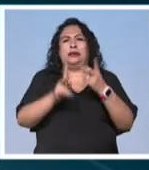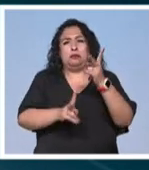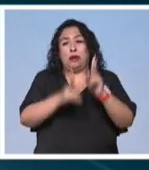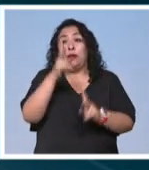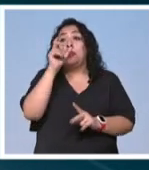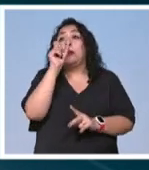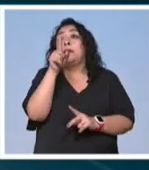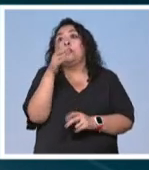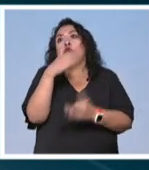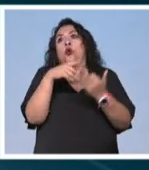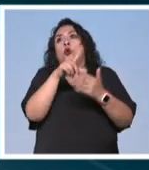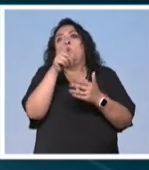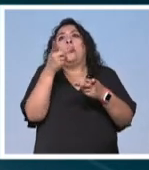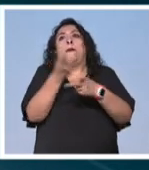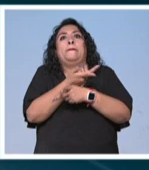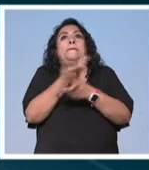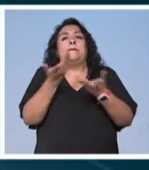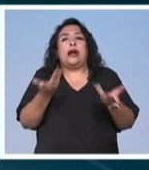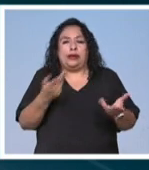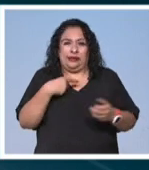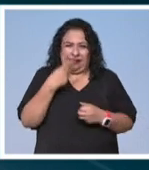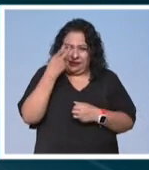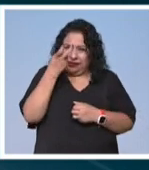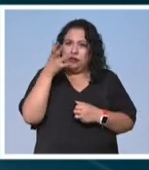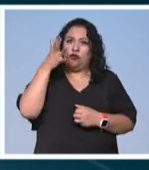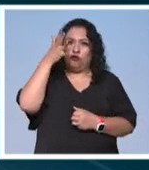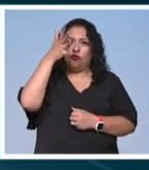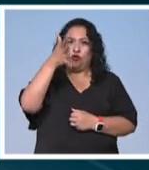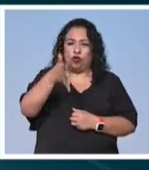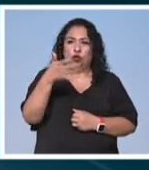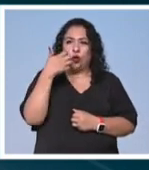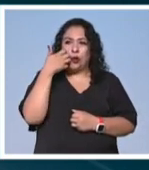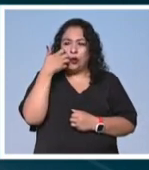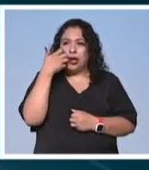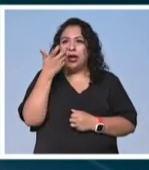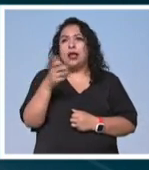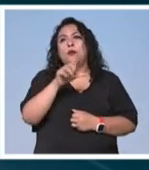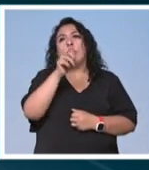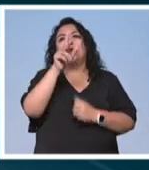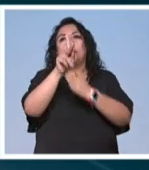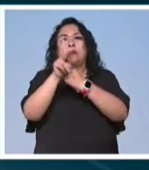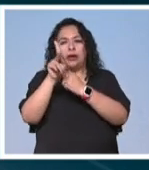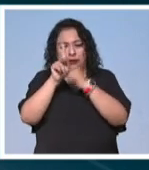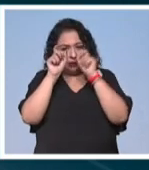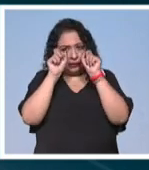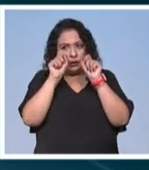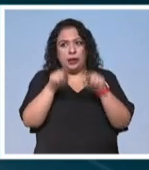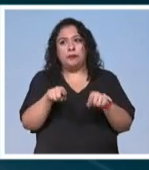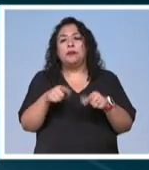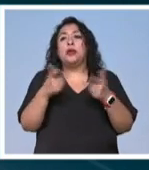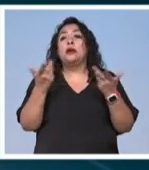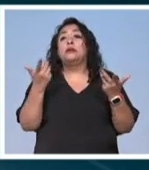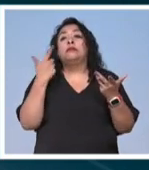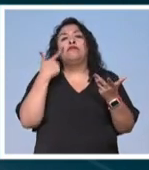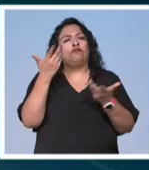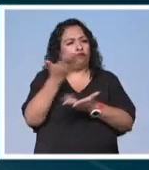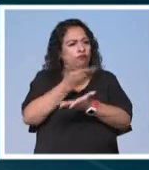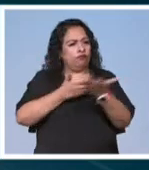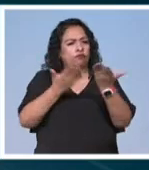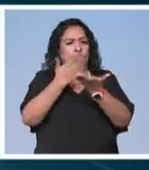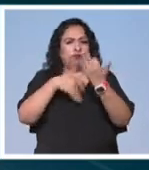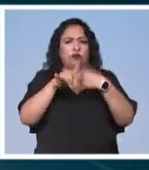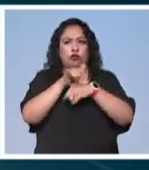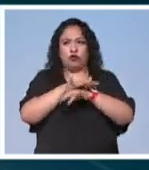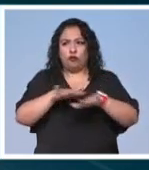pues bueno también todo lo que detona esto entonces ese sería el futuro y llegar a otros países incluso y seguir compartiendo toda esta